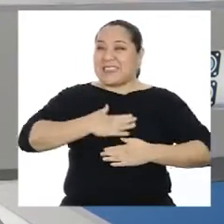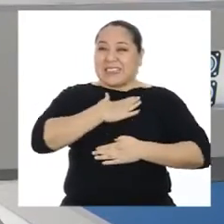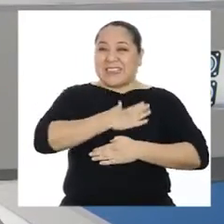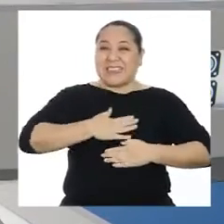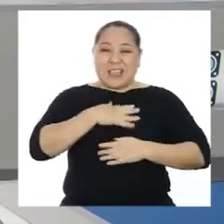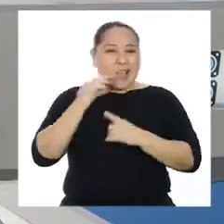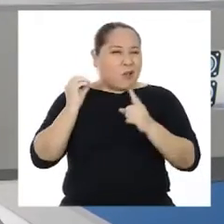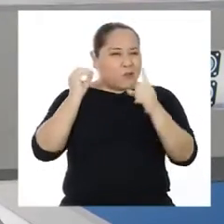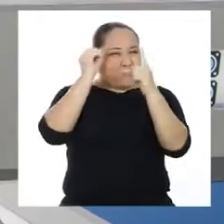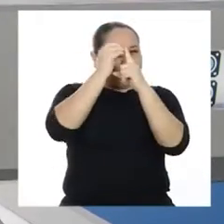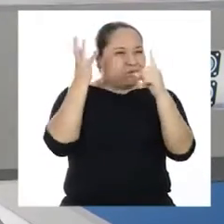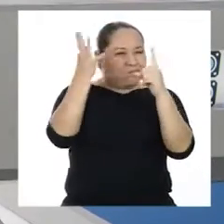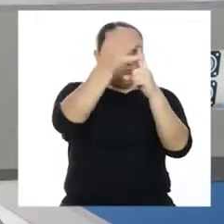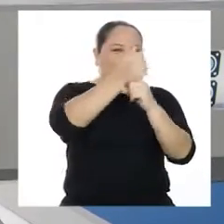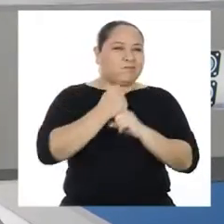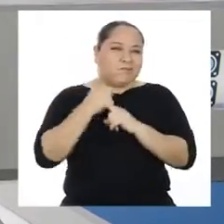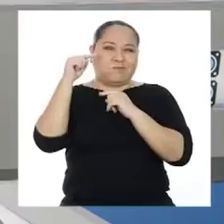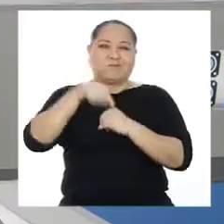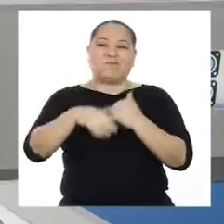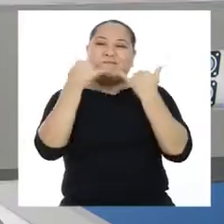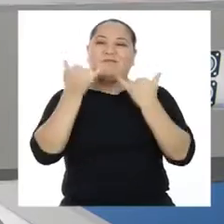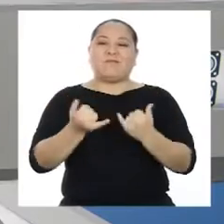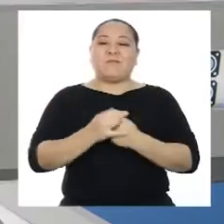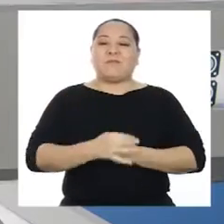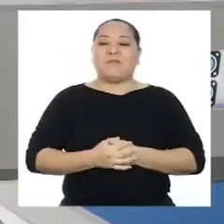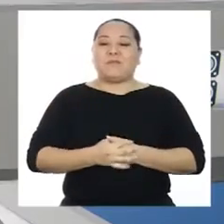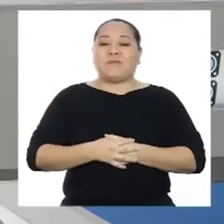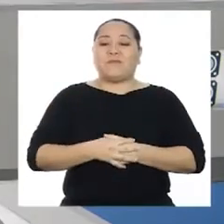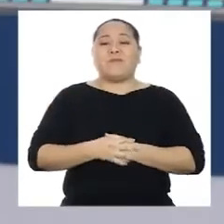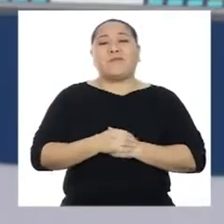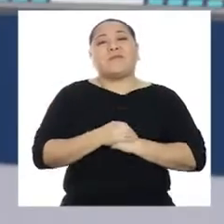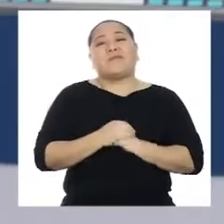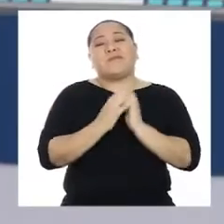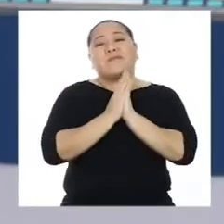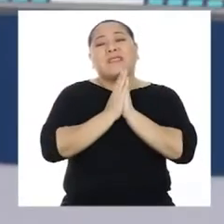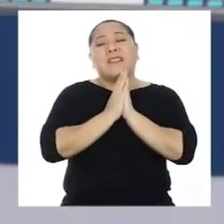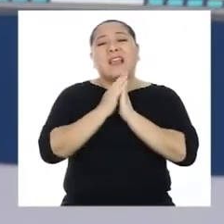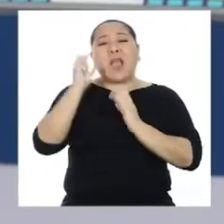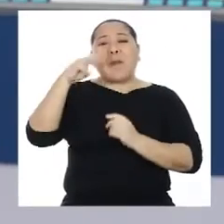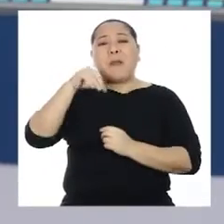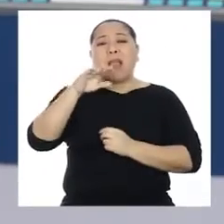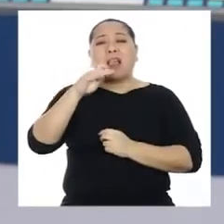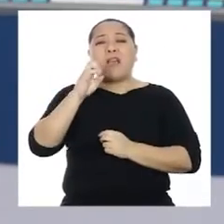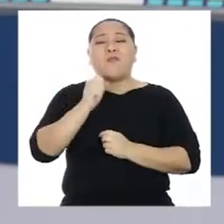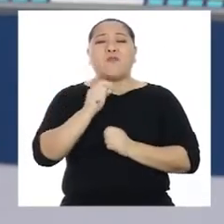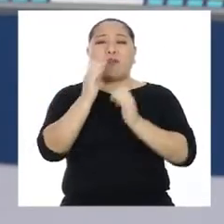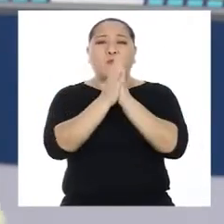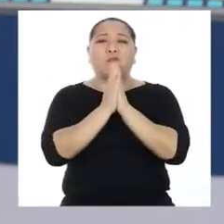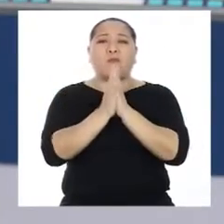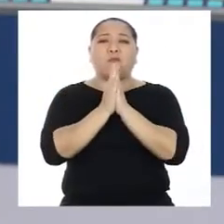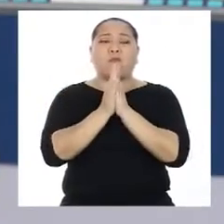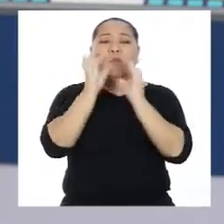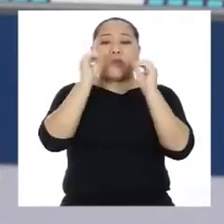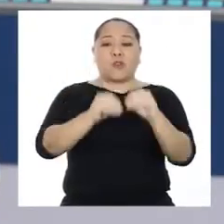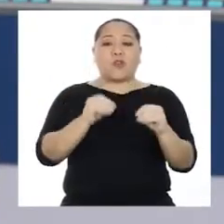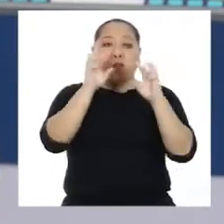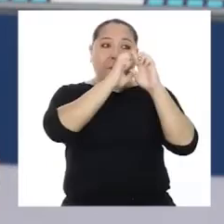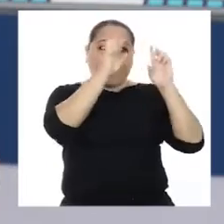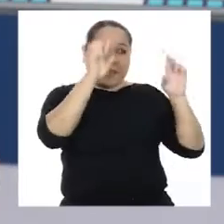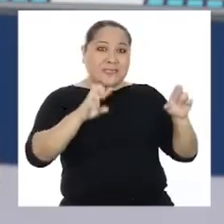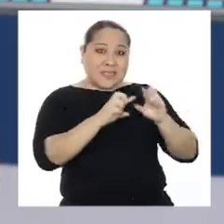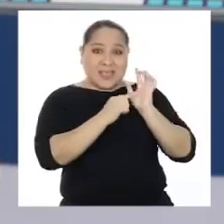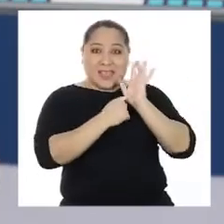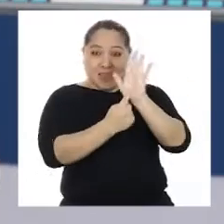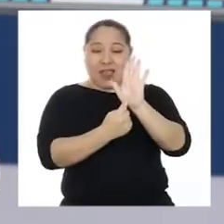estar divertido cumplir el propósito del día! ¡Macabot, por favor, activa tu